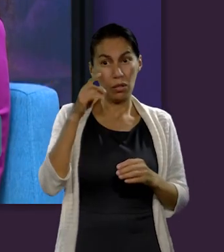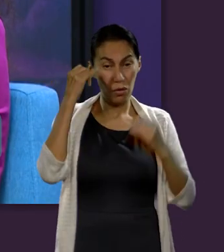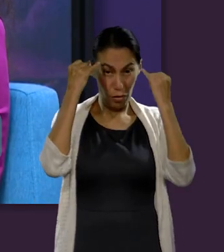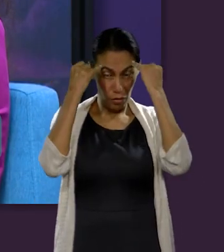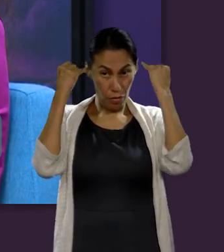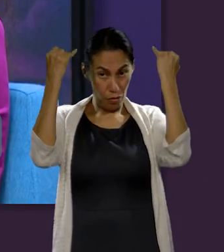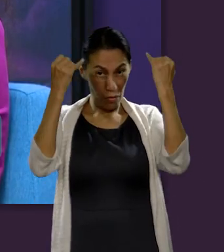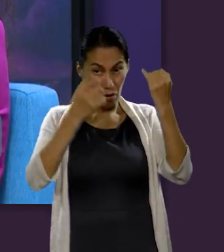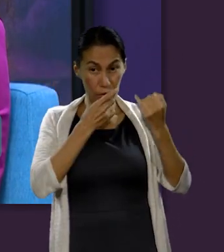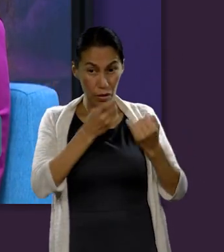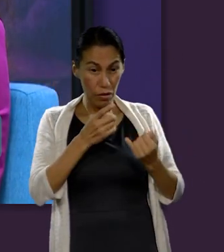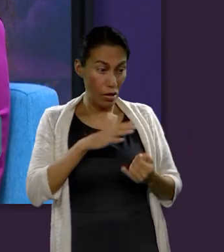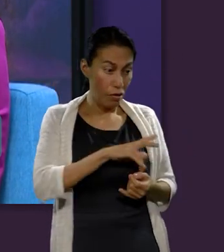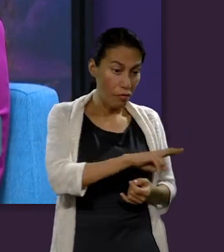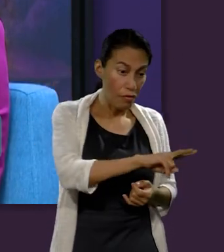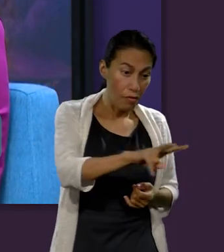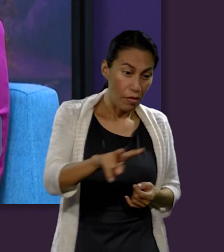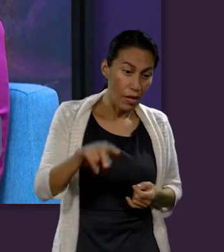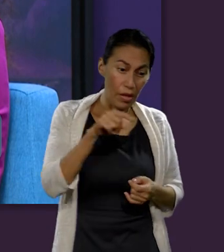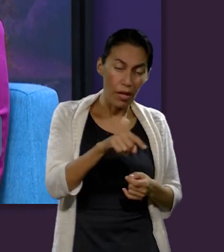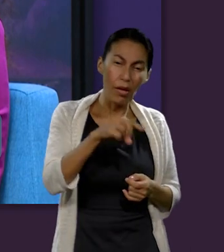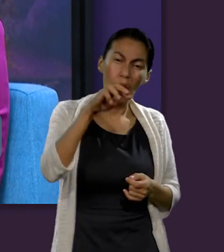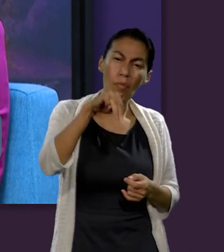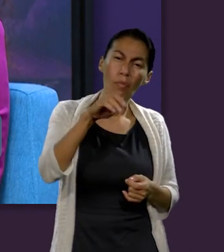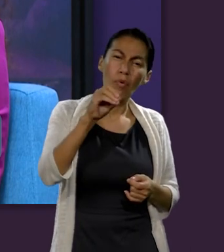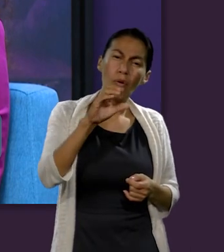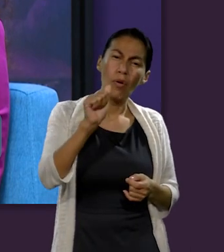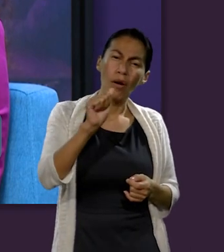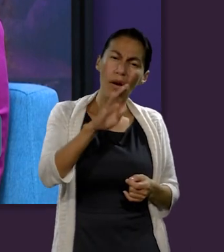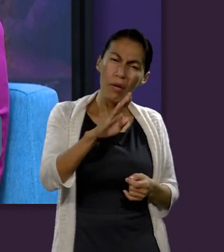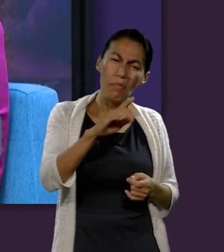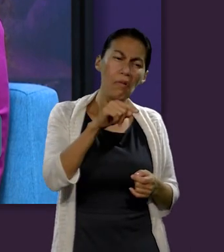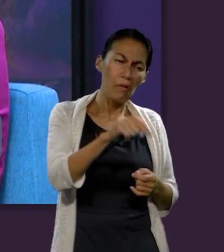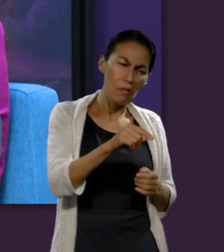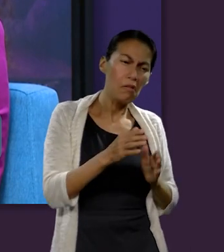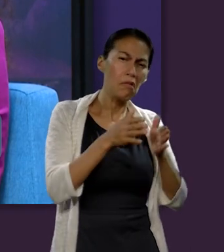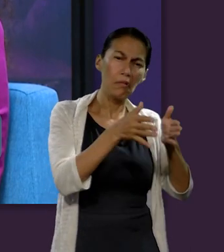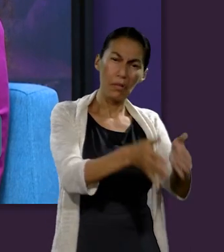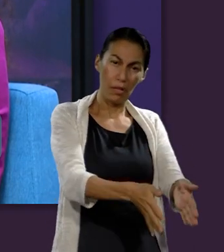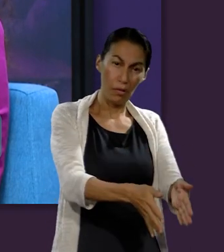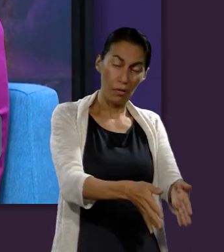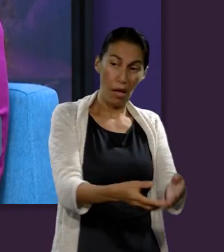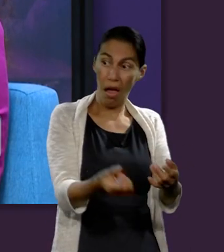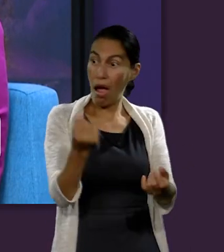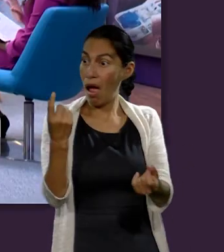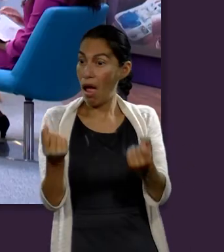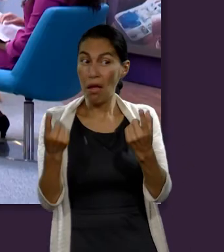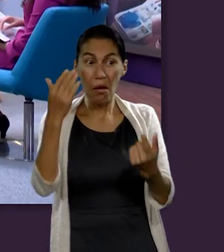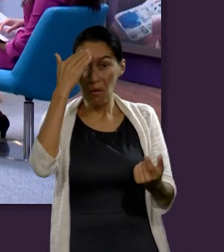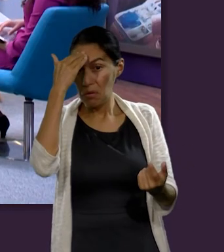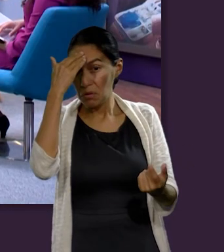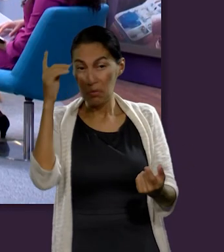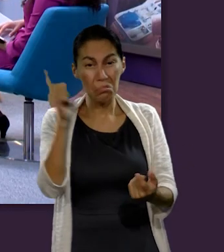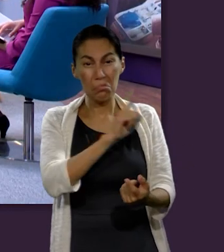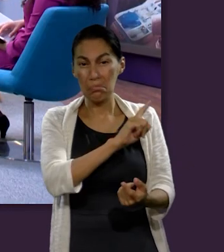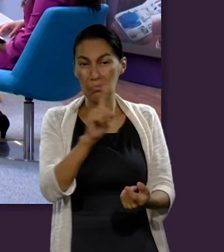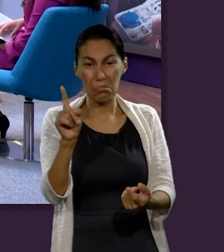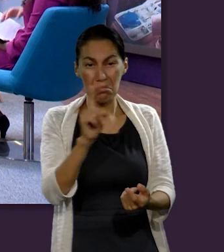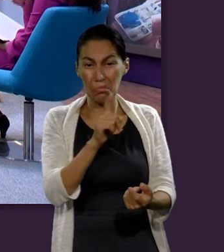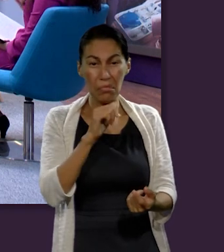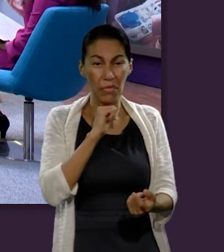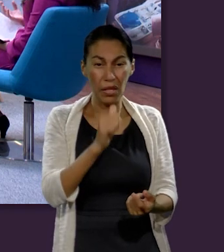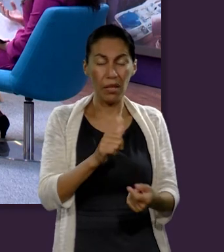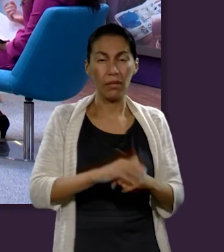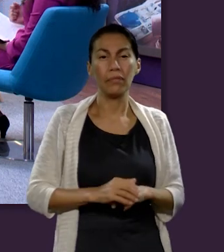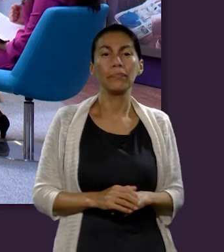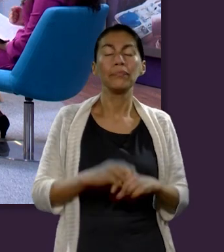Jehová. Y lo enteró en el valle, en la tierra de Moab, frente a Bet-peor. Y ninguno conoce el lugar de su sepultura hasta hoy.